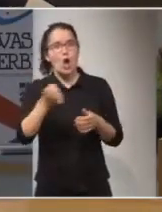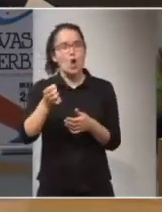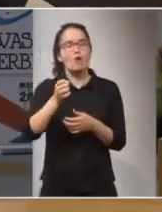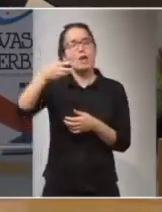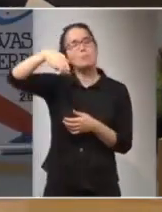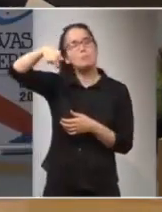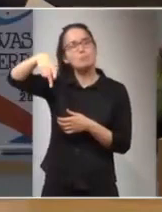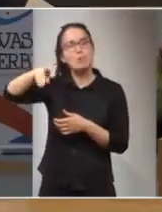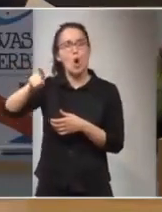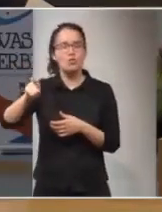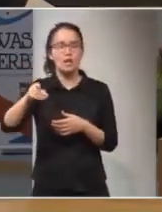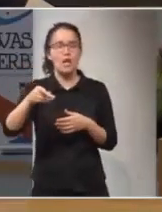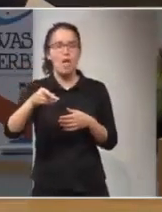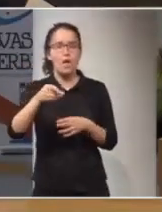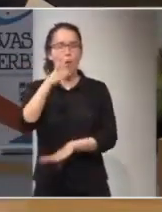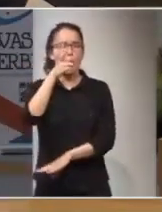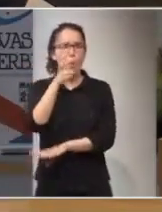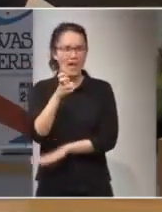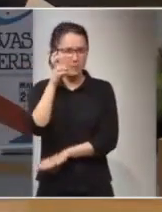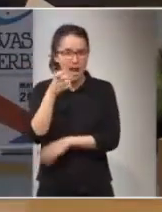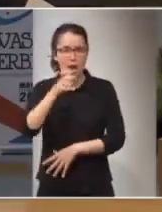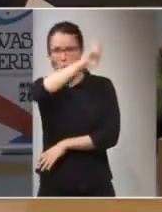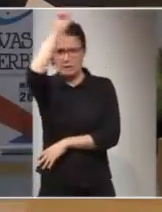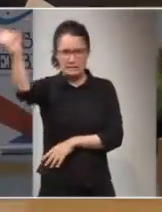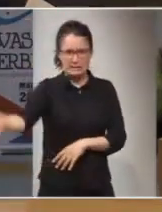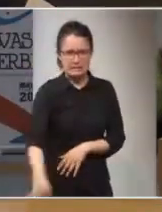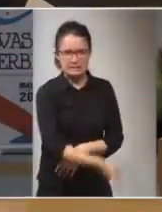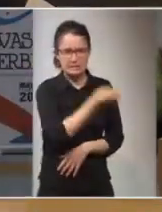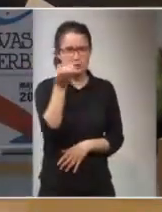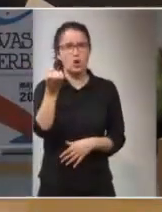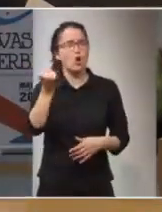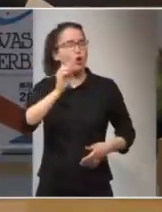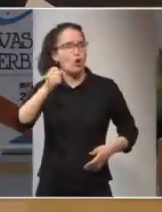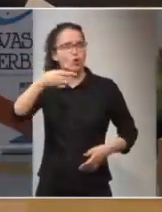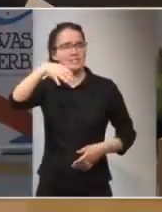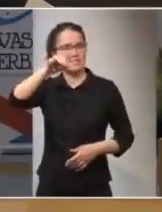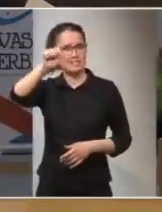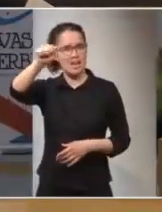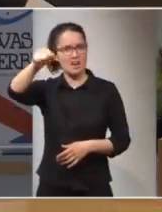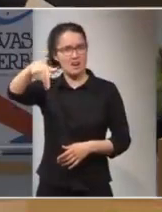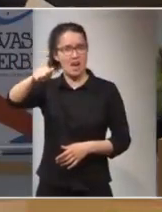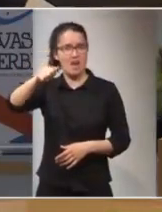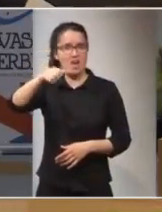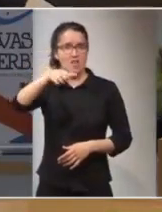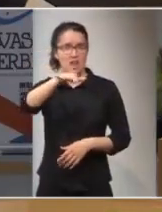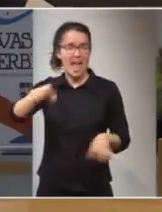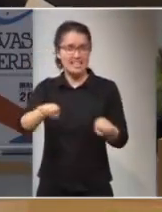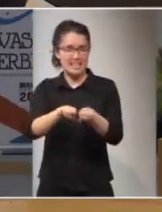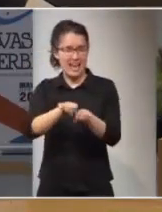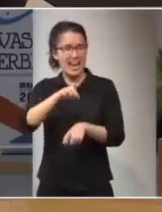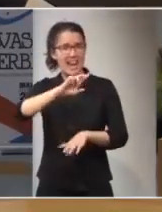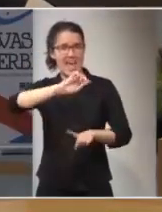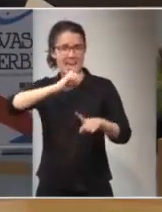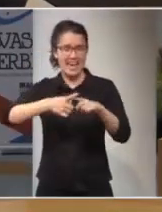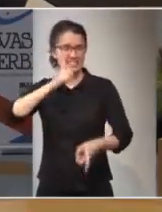Guatemala, o tantos otros, o Gisiana Bré en Senegal, el ex dictador